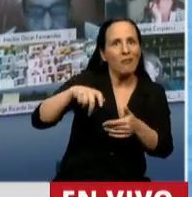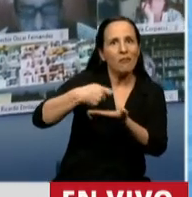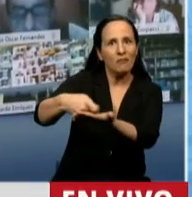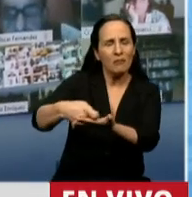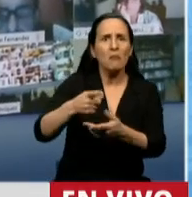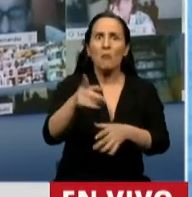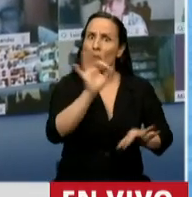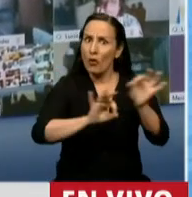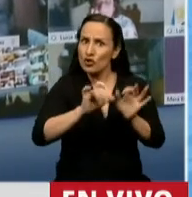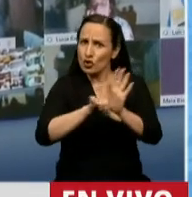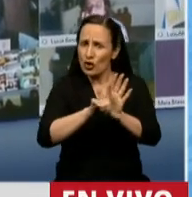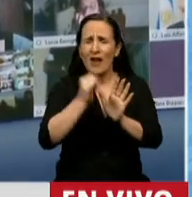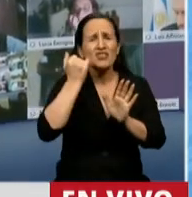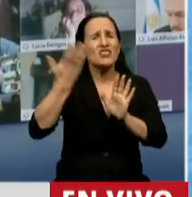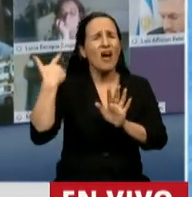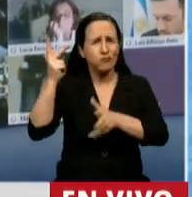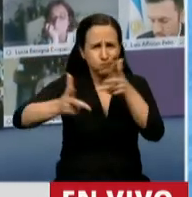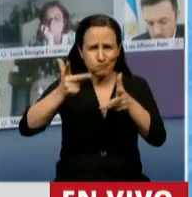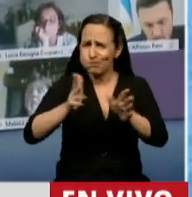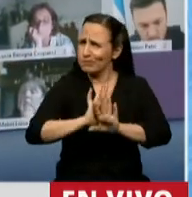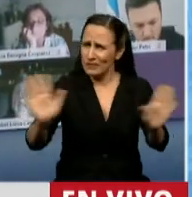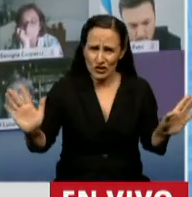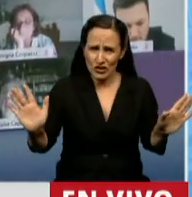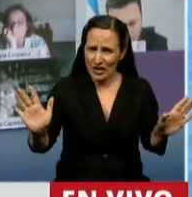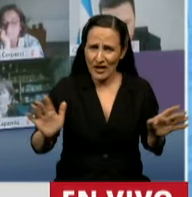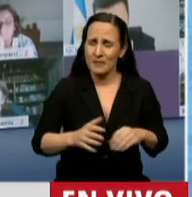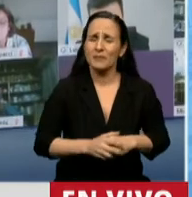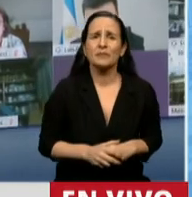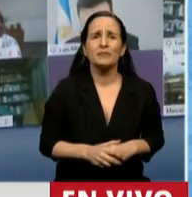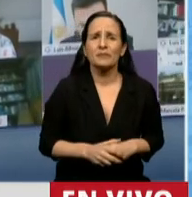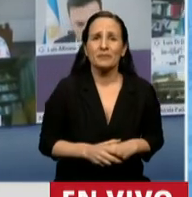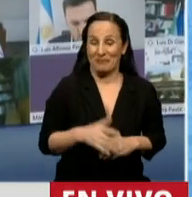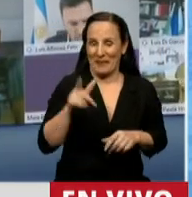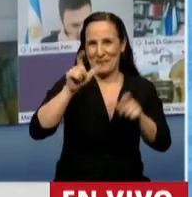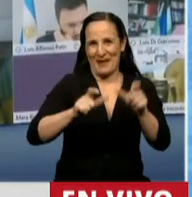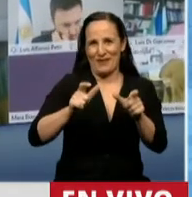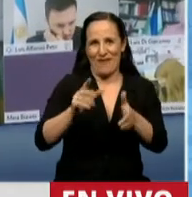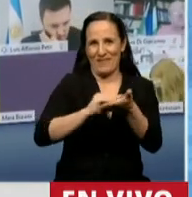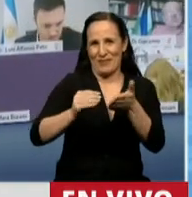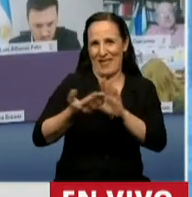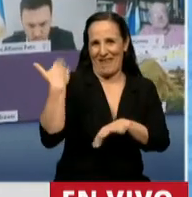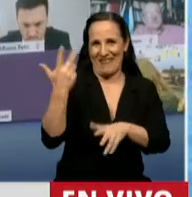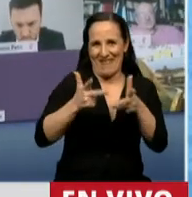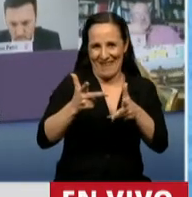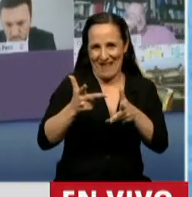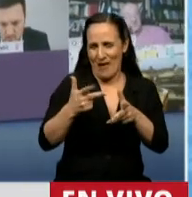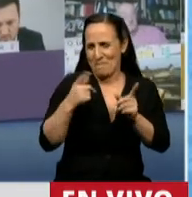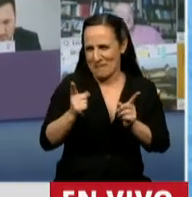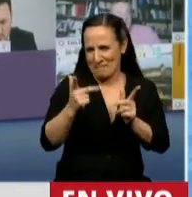como bien ya lo dijeron, porque me antecedieron el uso de la palabra, señor presidente,